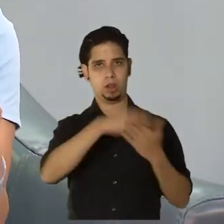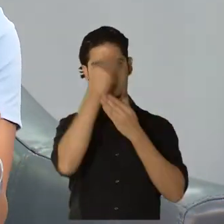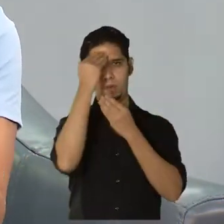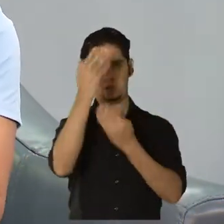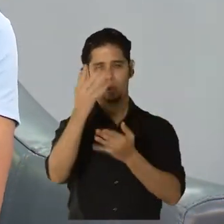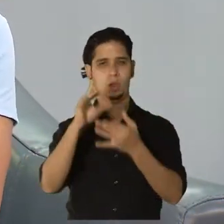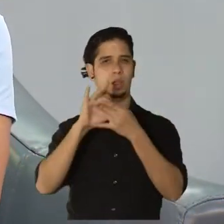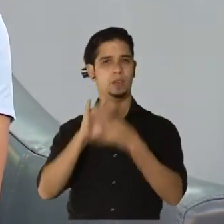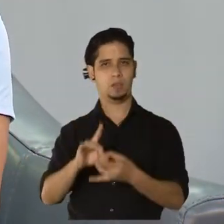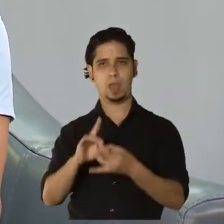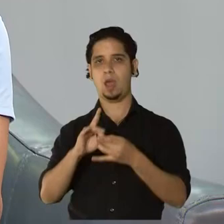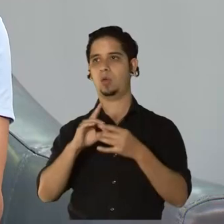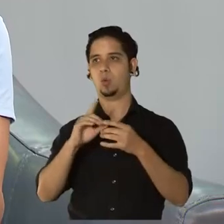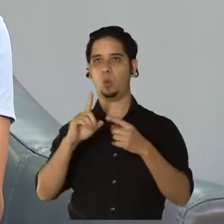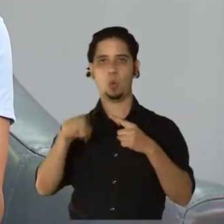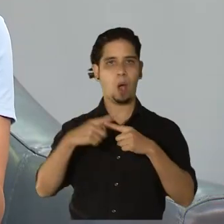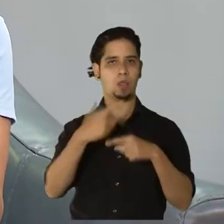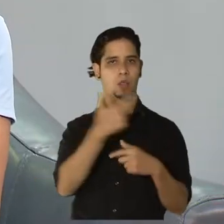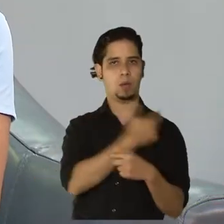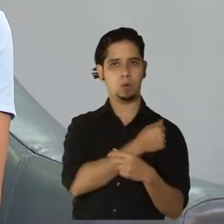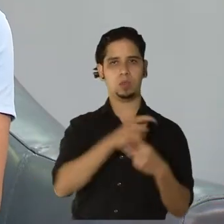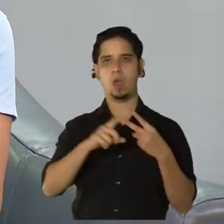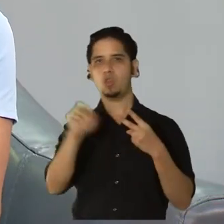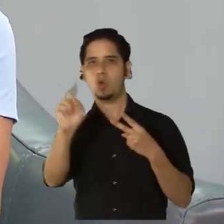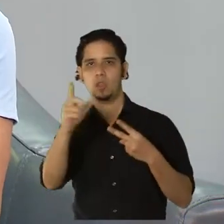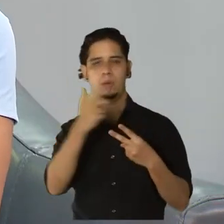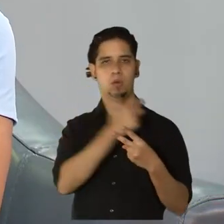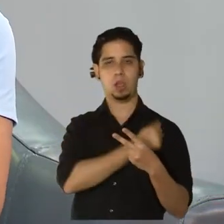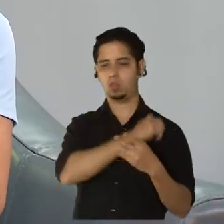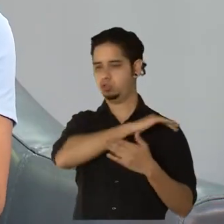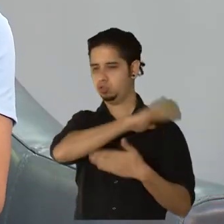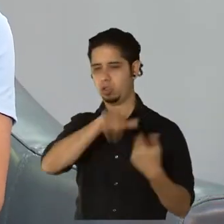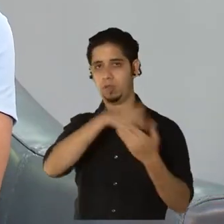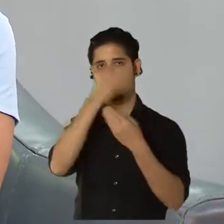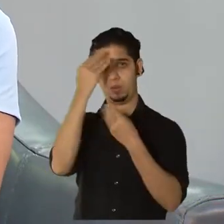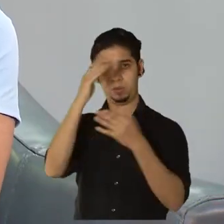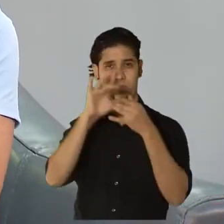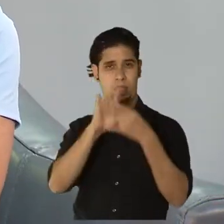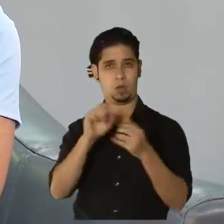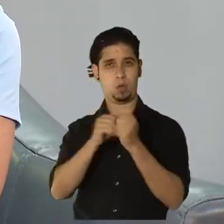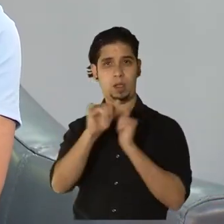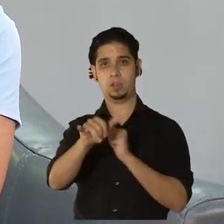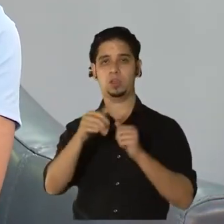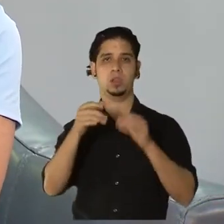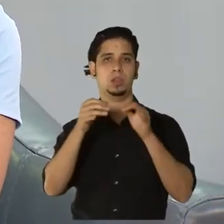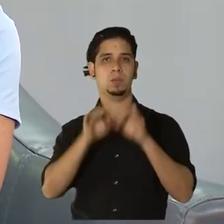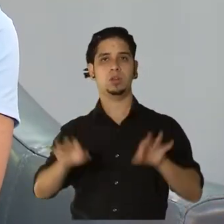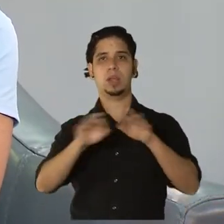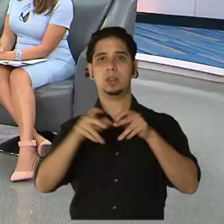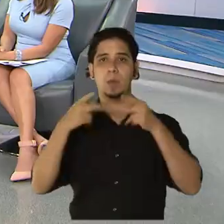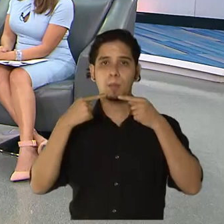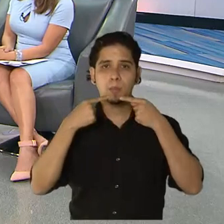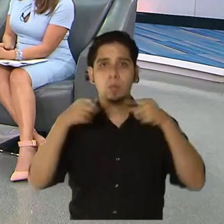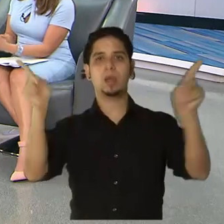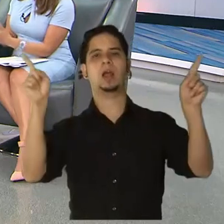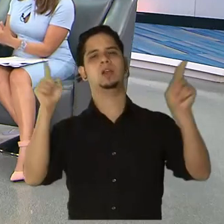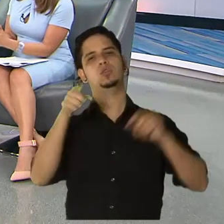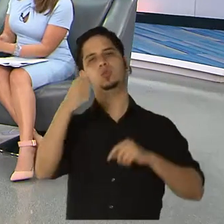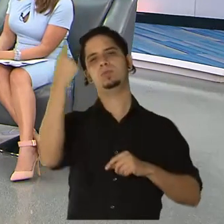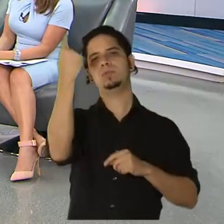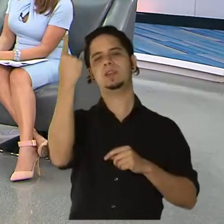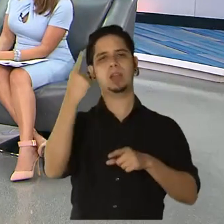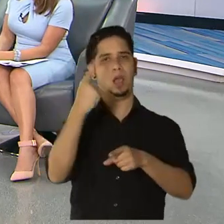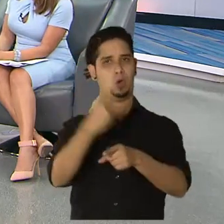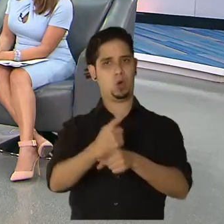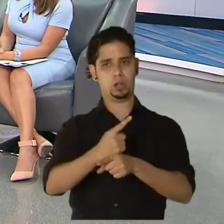cuándo se vacuna, cómo se vacuna, quizás toda la información relacionada con eso se publique. ¿Usted está satisfecho con la forma en que se maneja